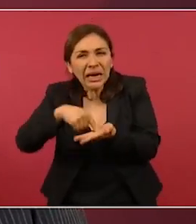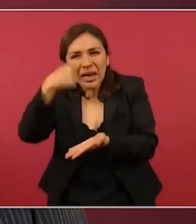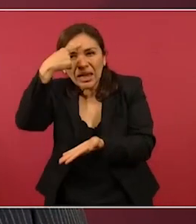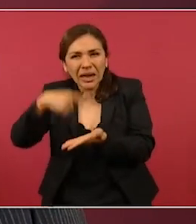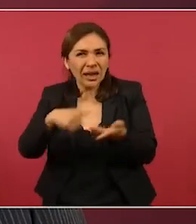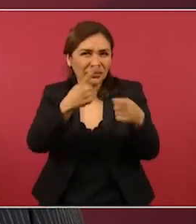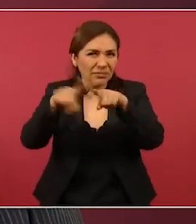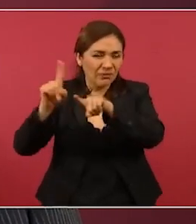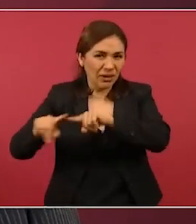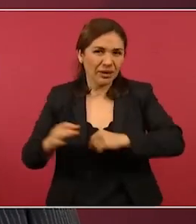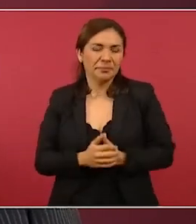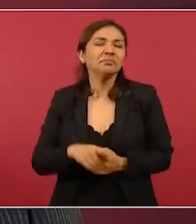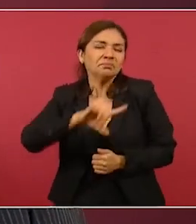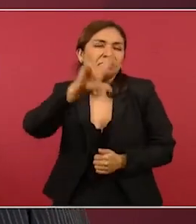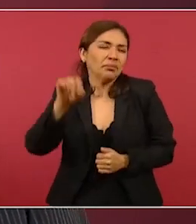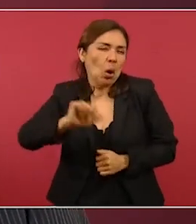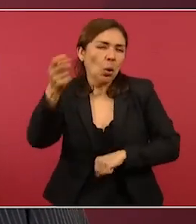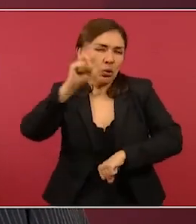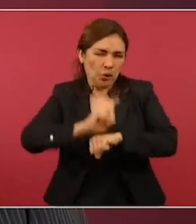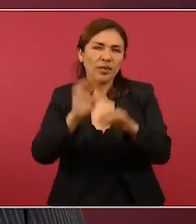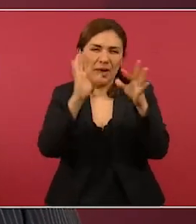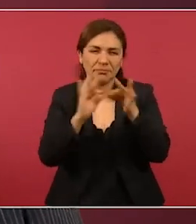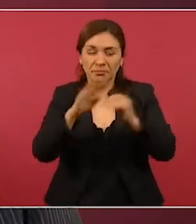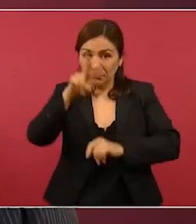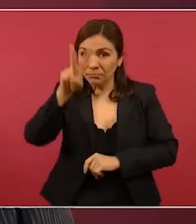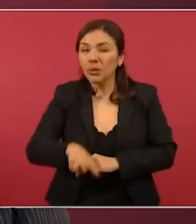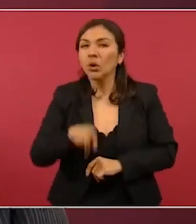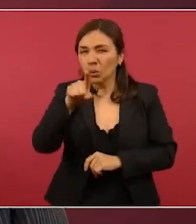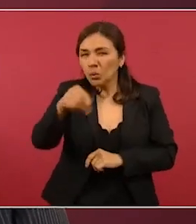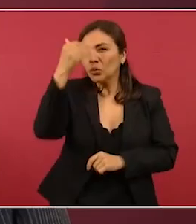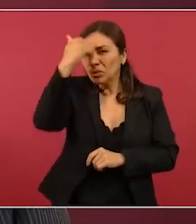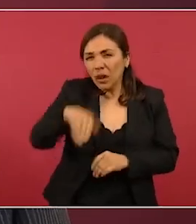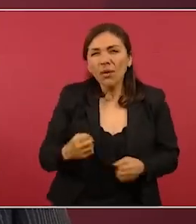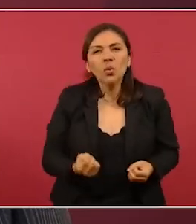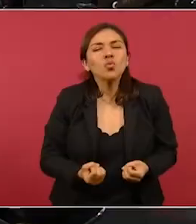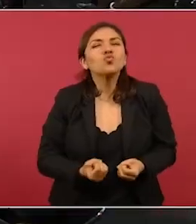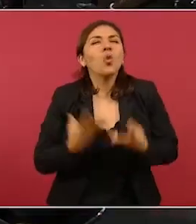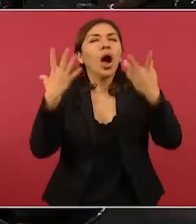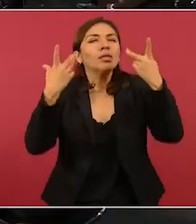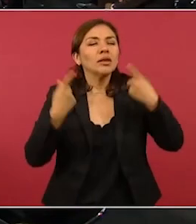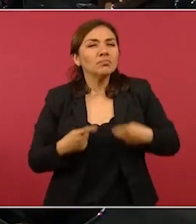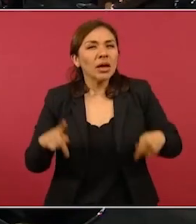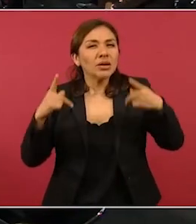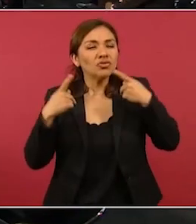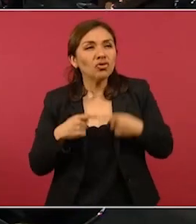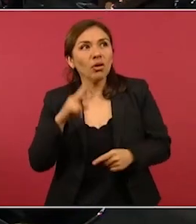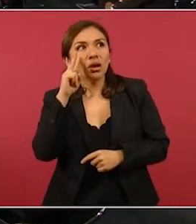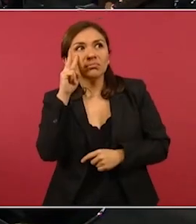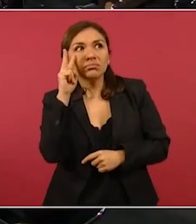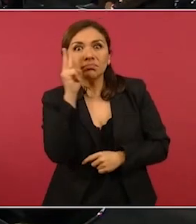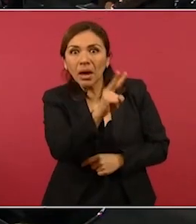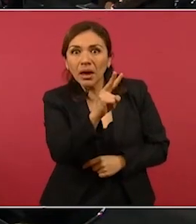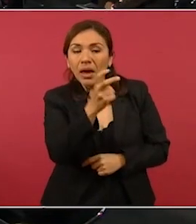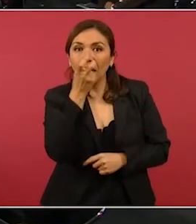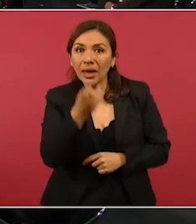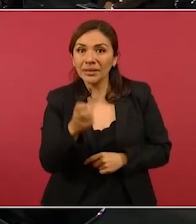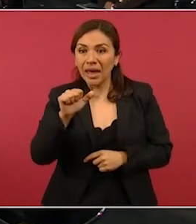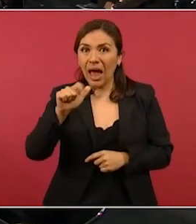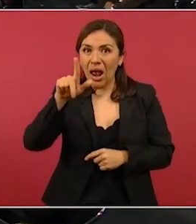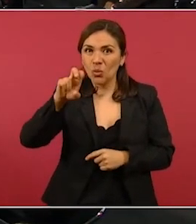Pero un día vamos a hablar, ¿saben cuántos han visto lo de la lucha?